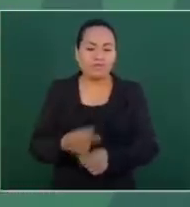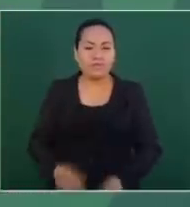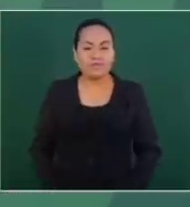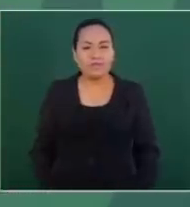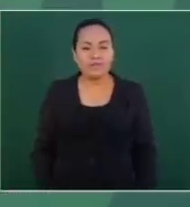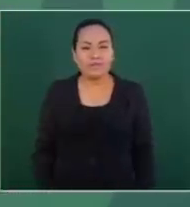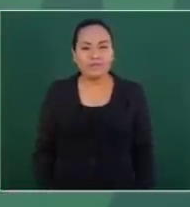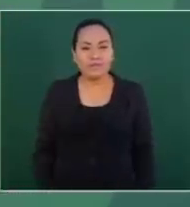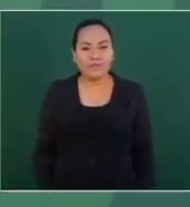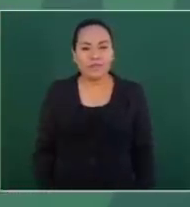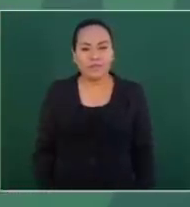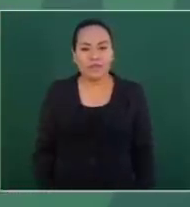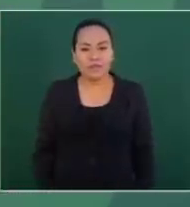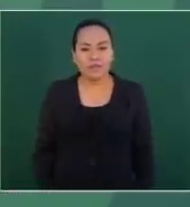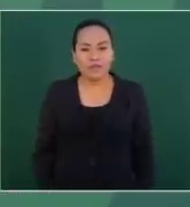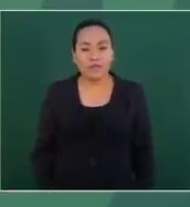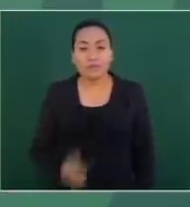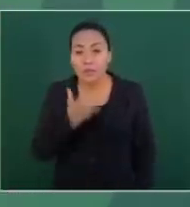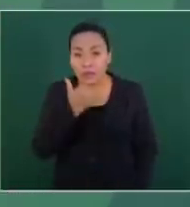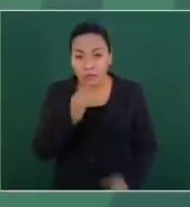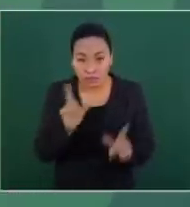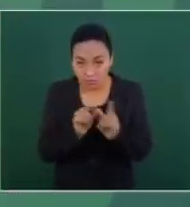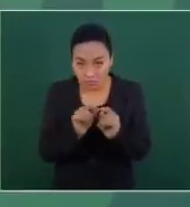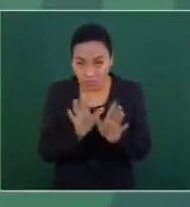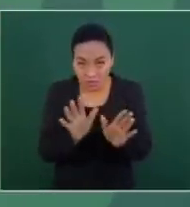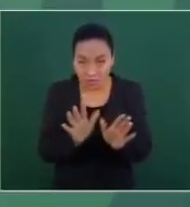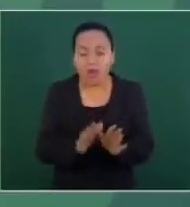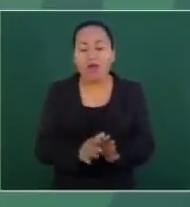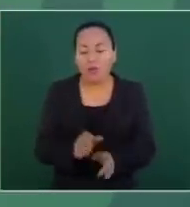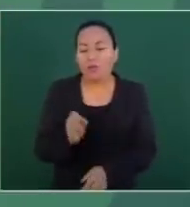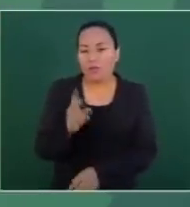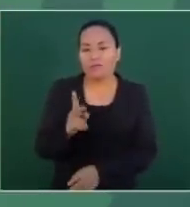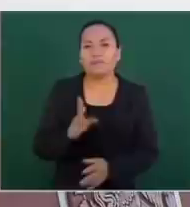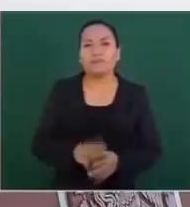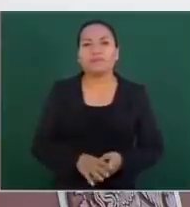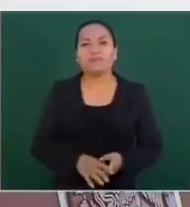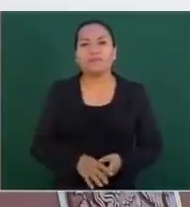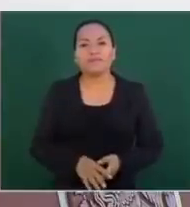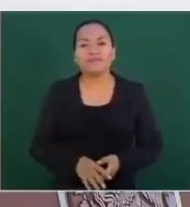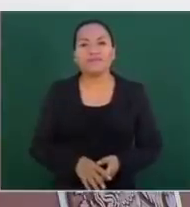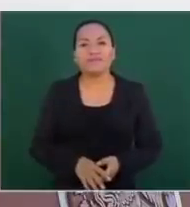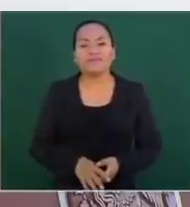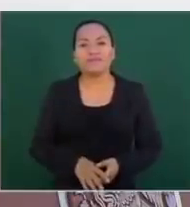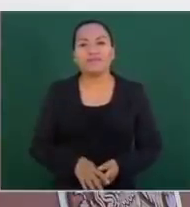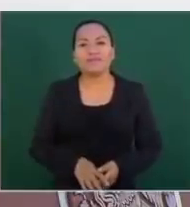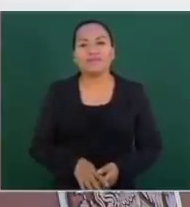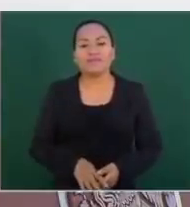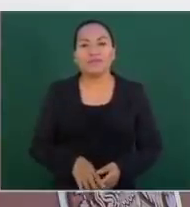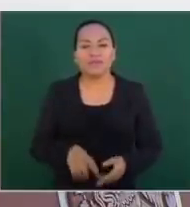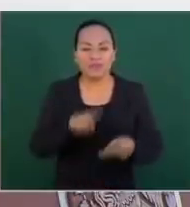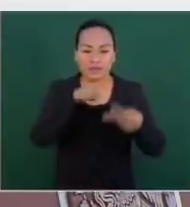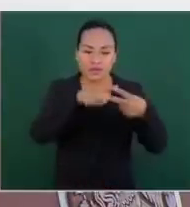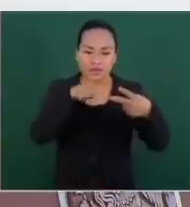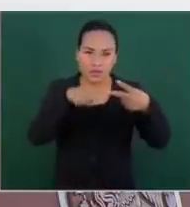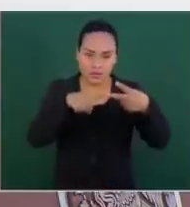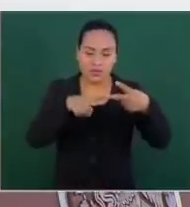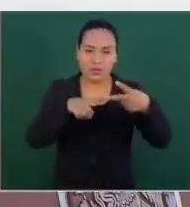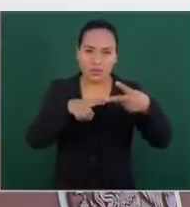Quiero… ¿Ya terminaste? Sí. Dos cosas, dos cosas quiero.